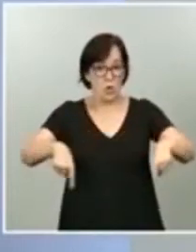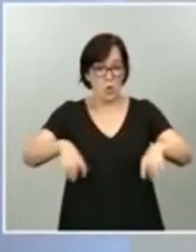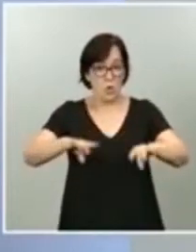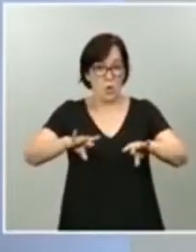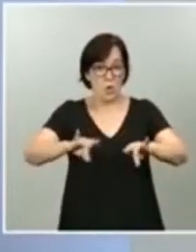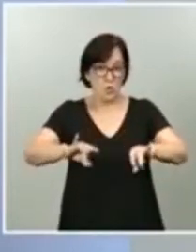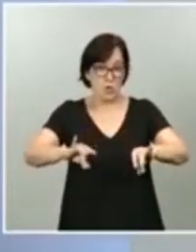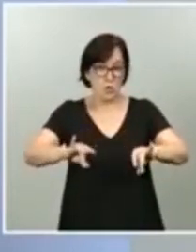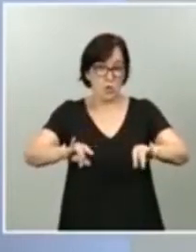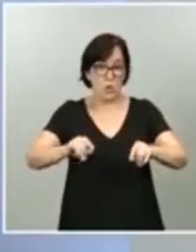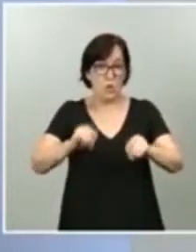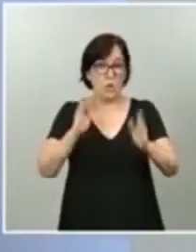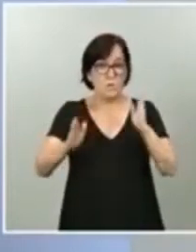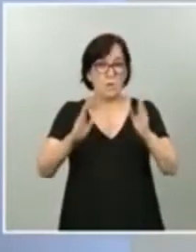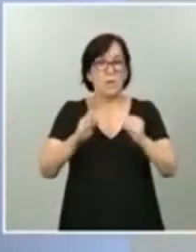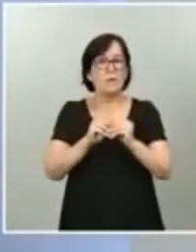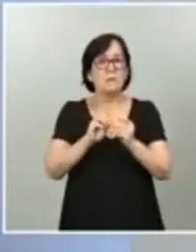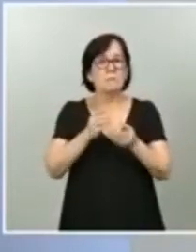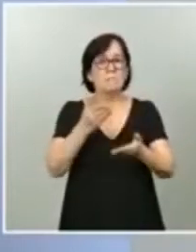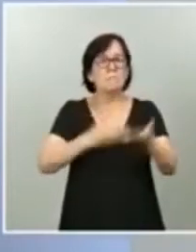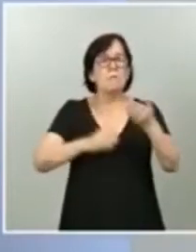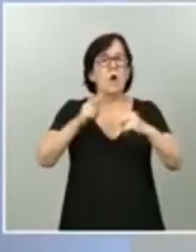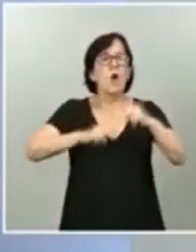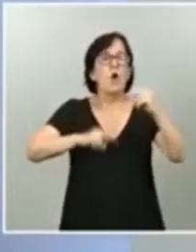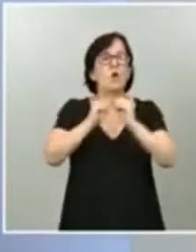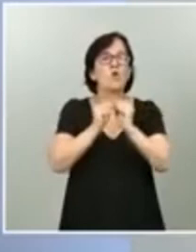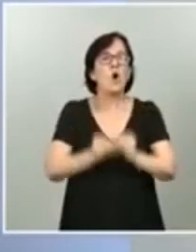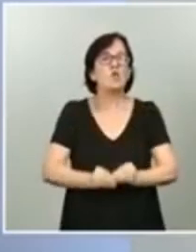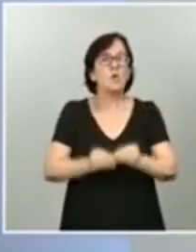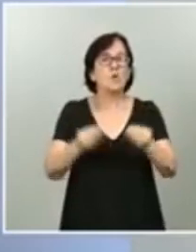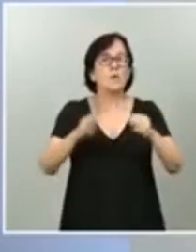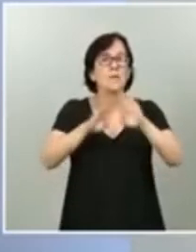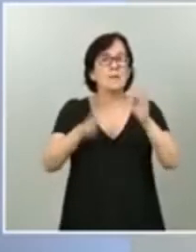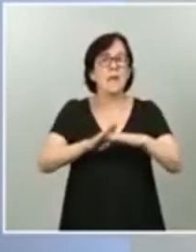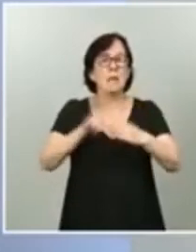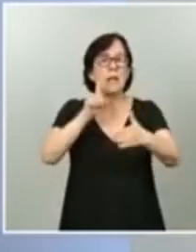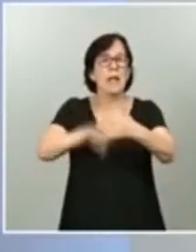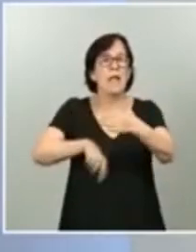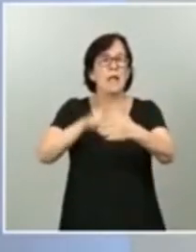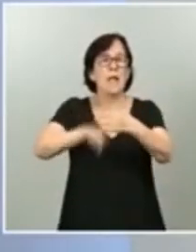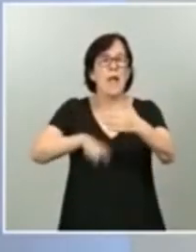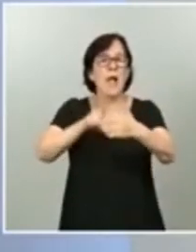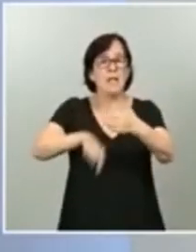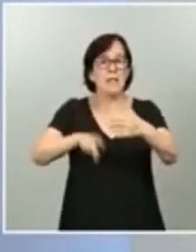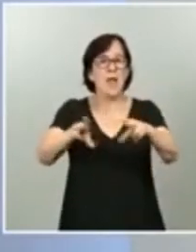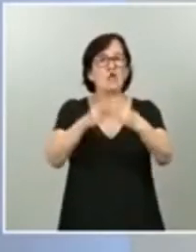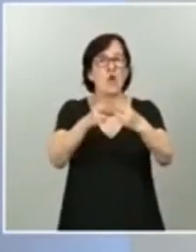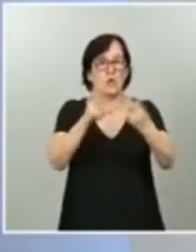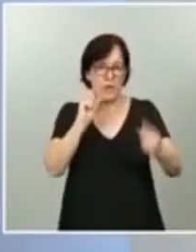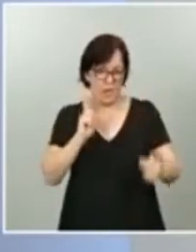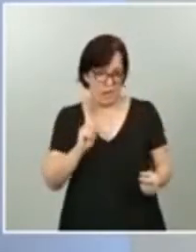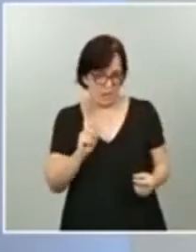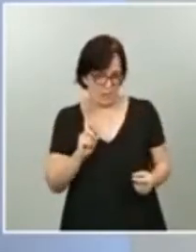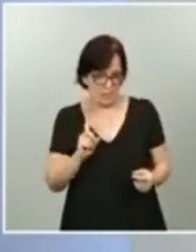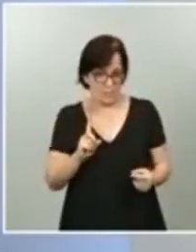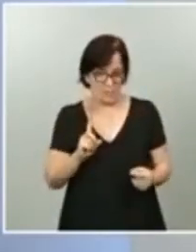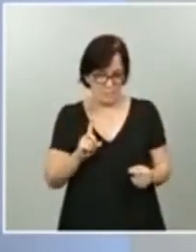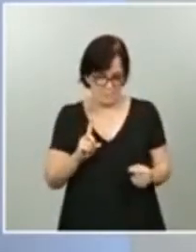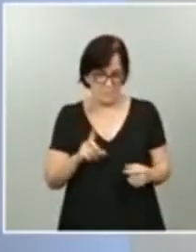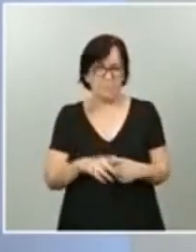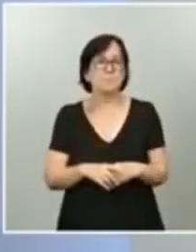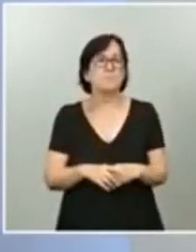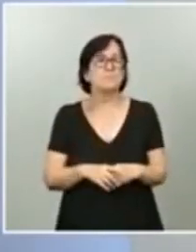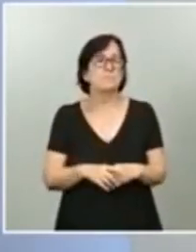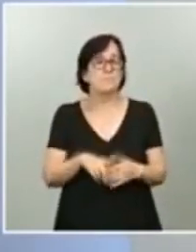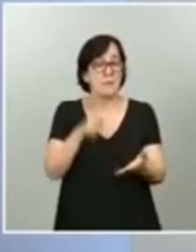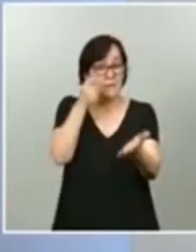cambio de construir viviendas para alquiler social. Por lo tanto, el pago del